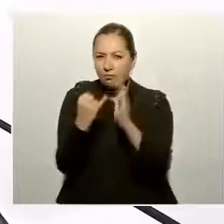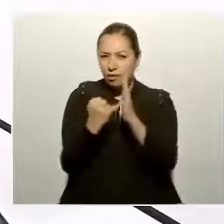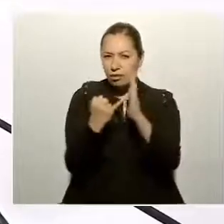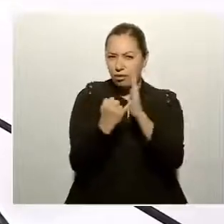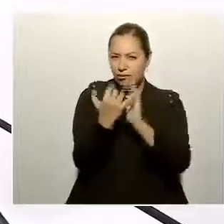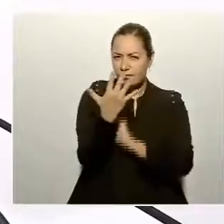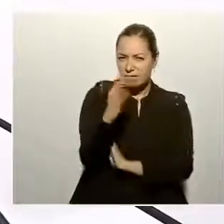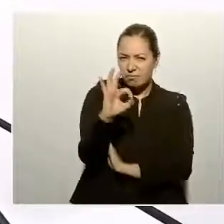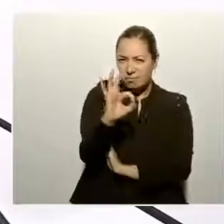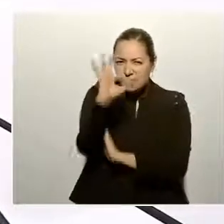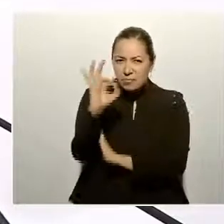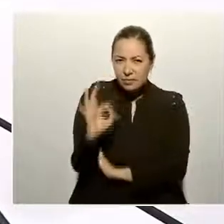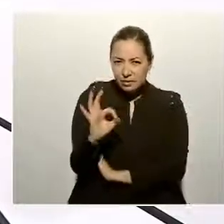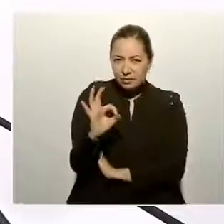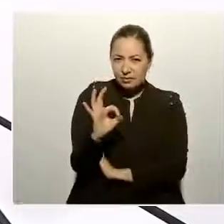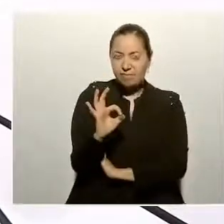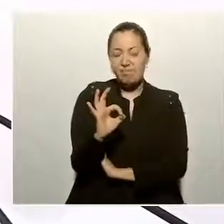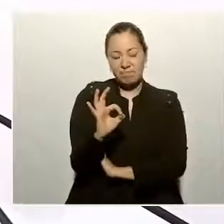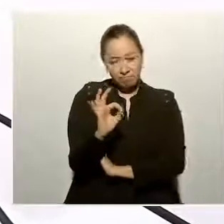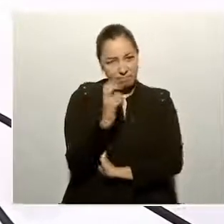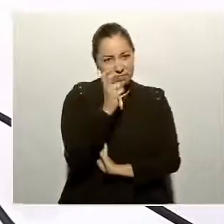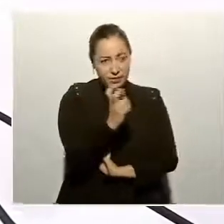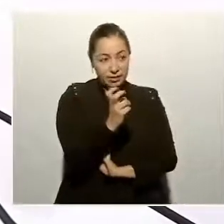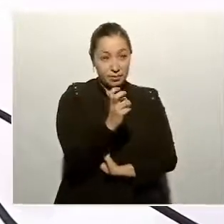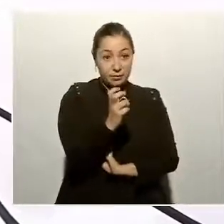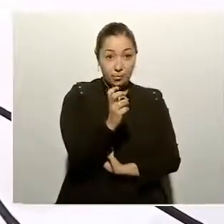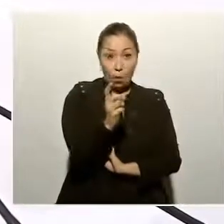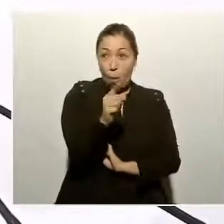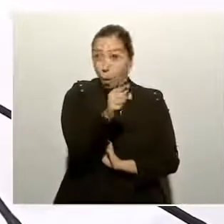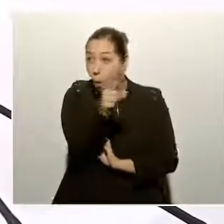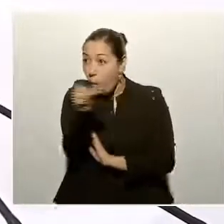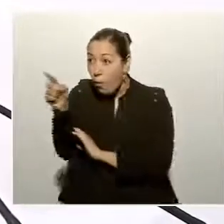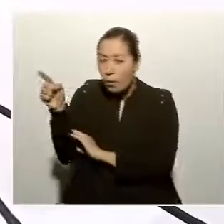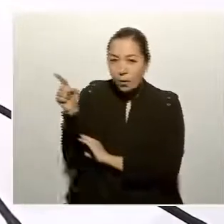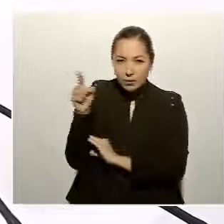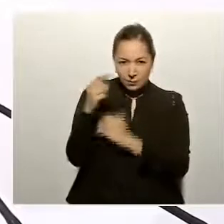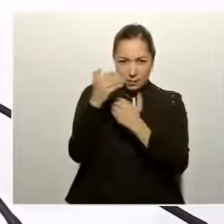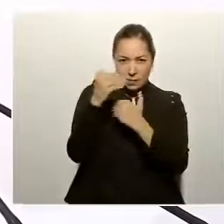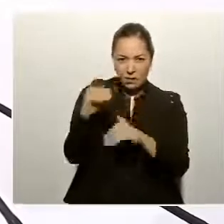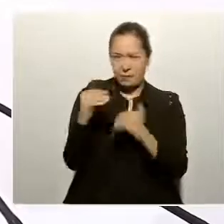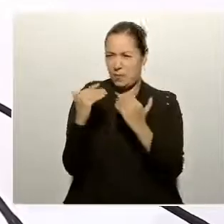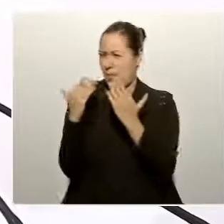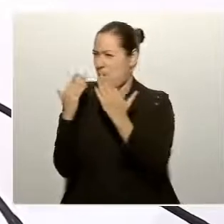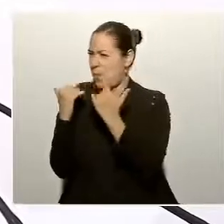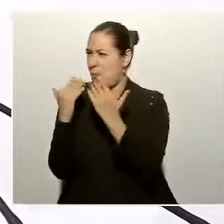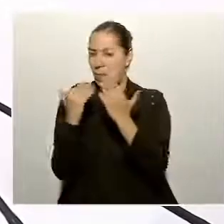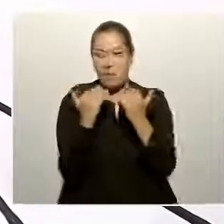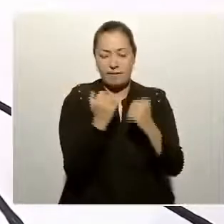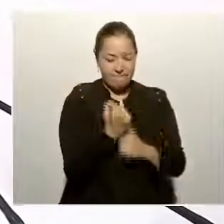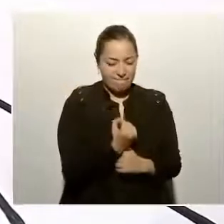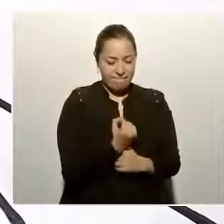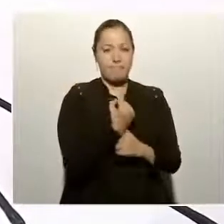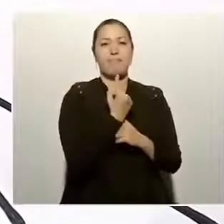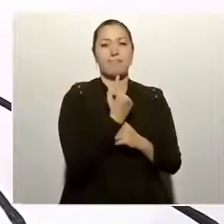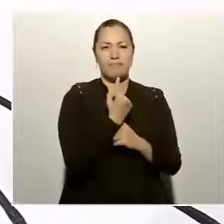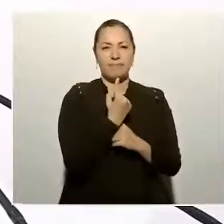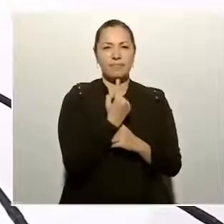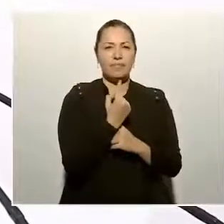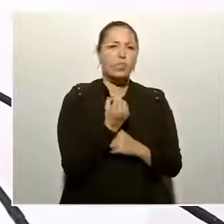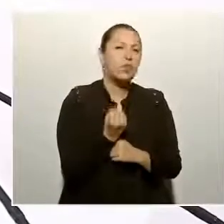los que se entregaron. Repito, cerca de 30 mil,